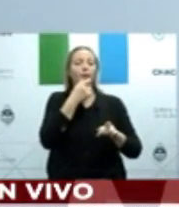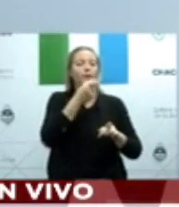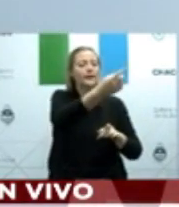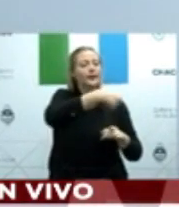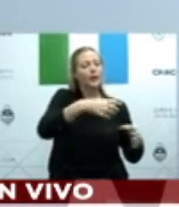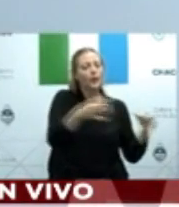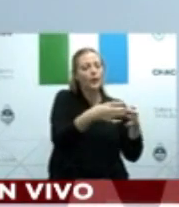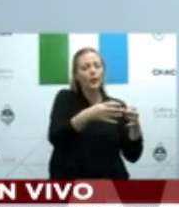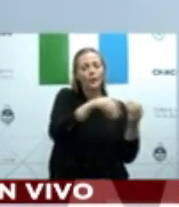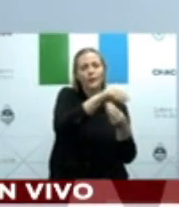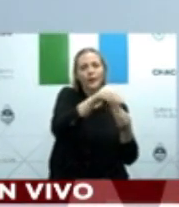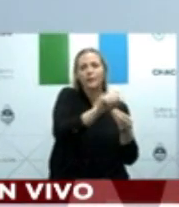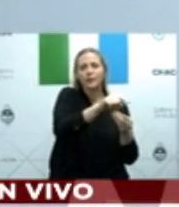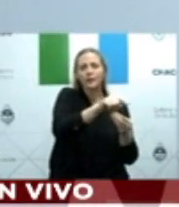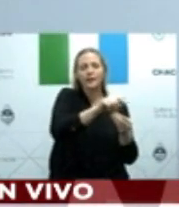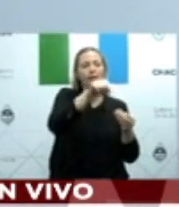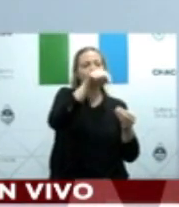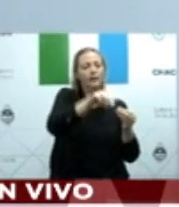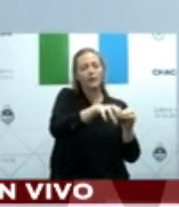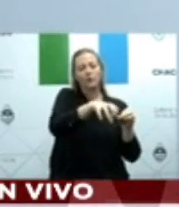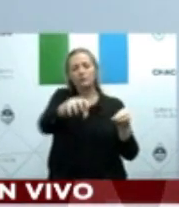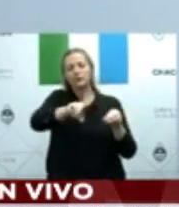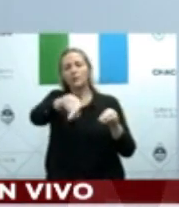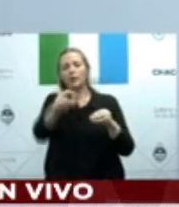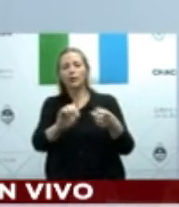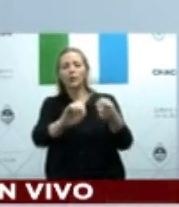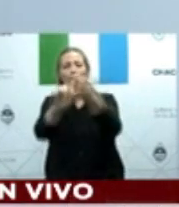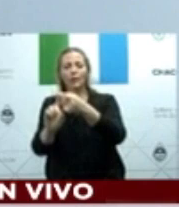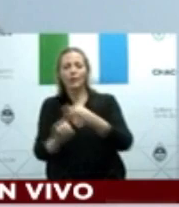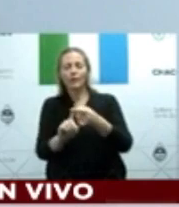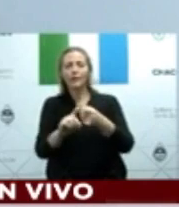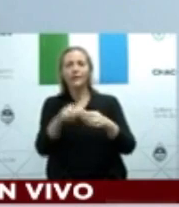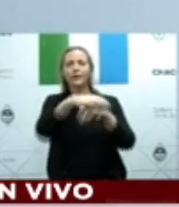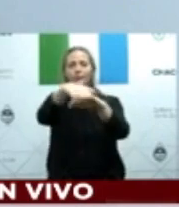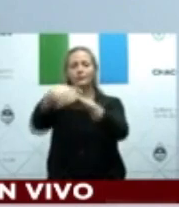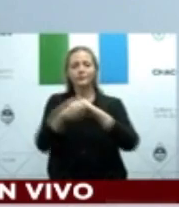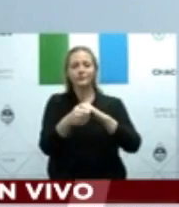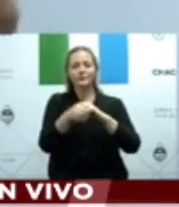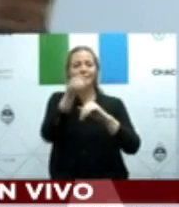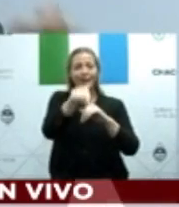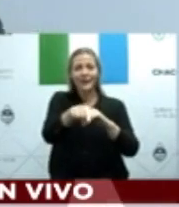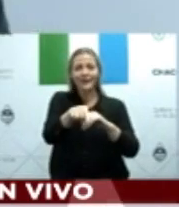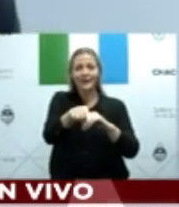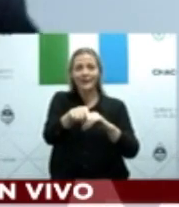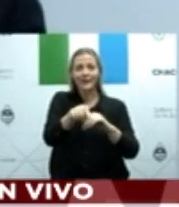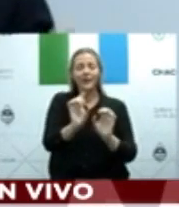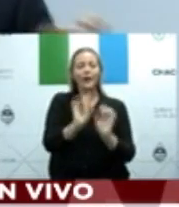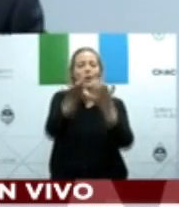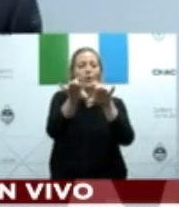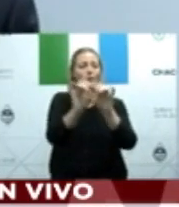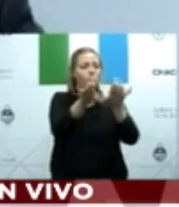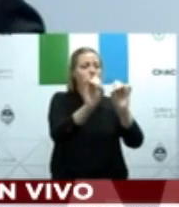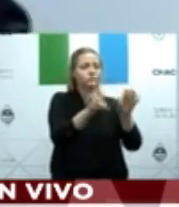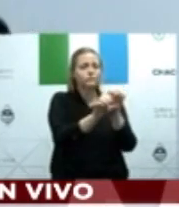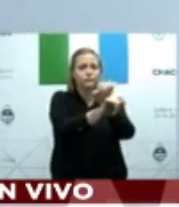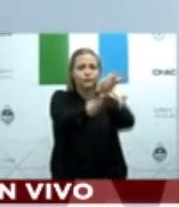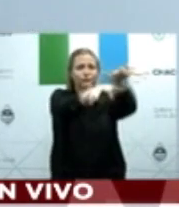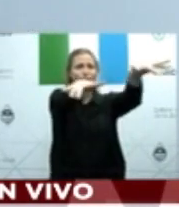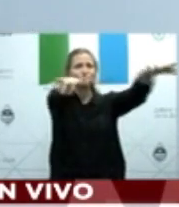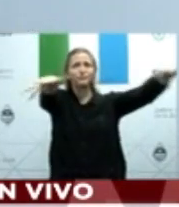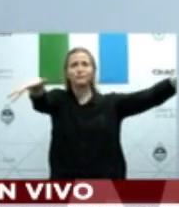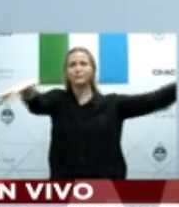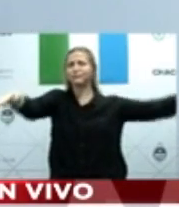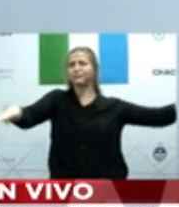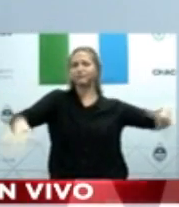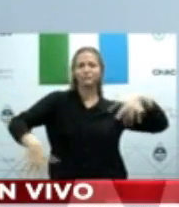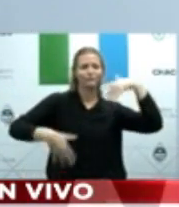como casos confirmados. Y a partir de ahí, la bola es de nieve. Sigue y sigue creciendo. Y eso